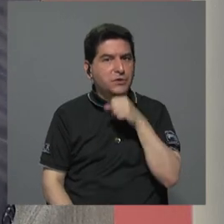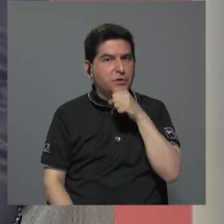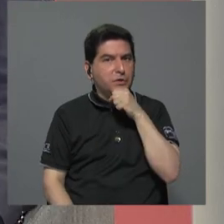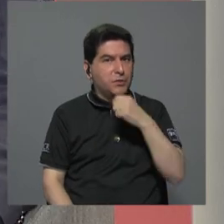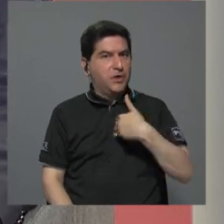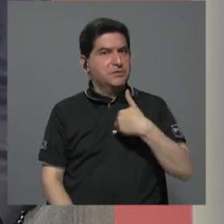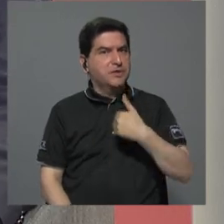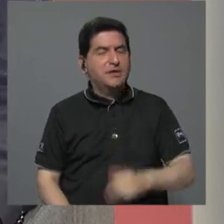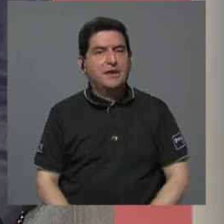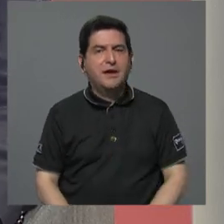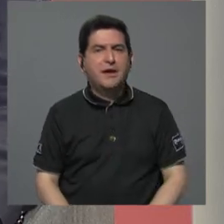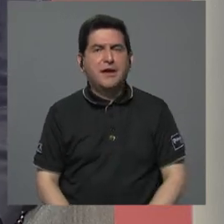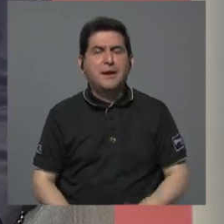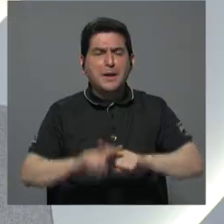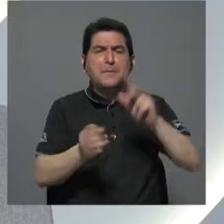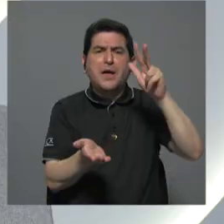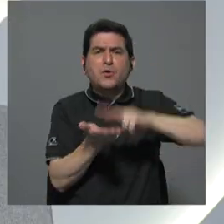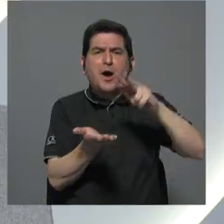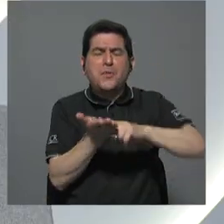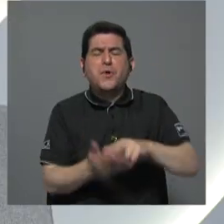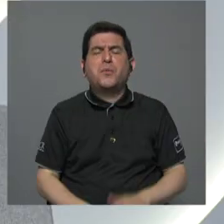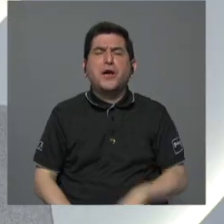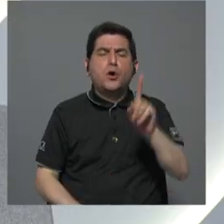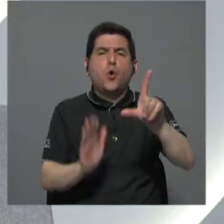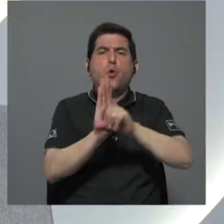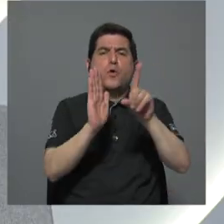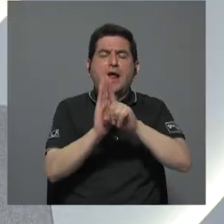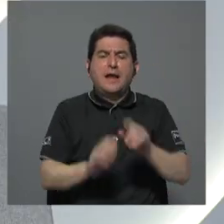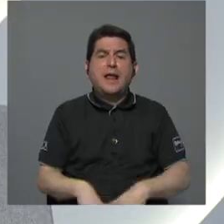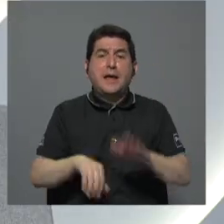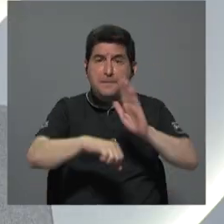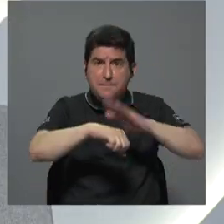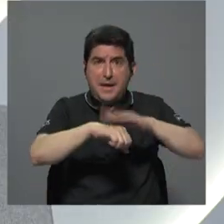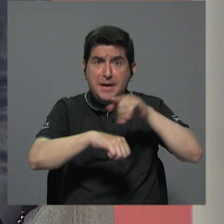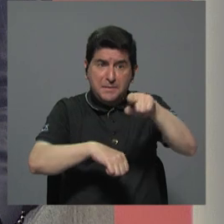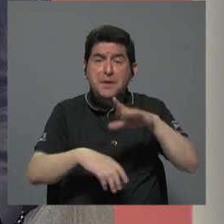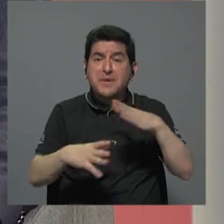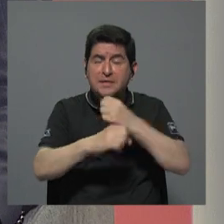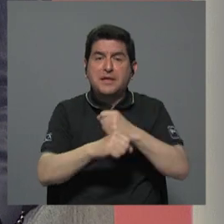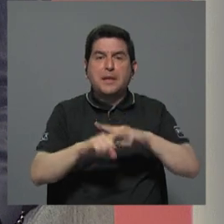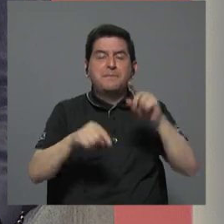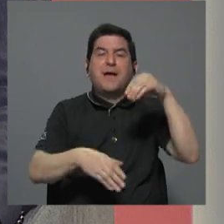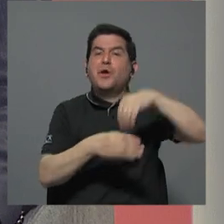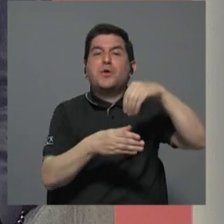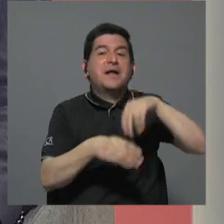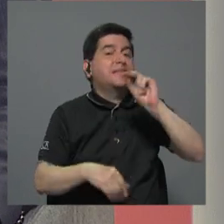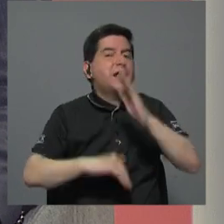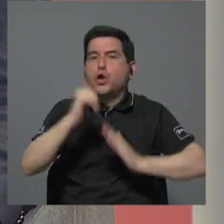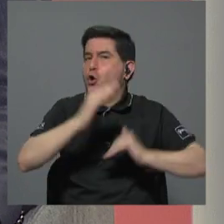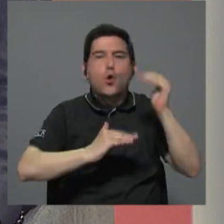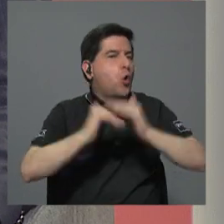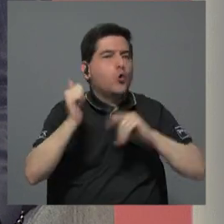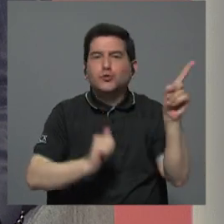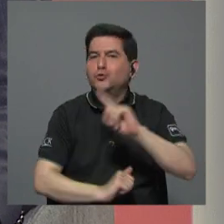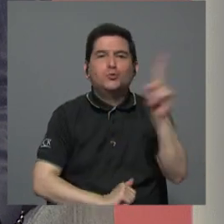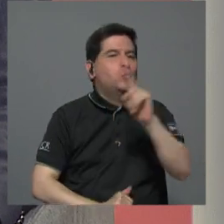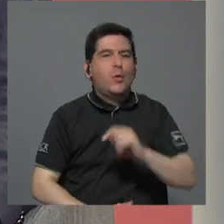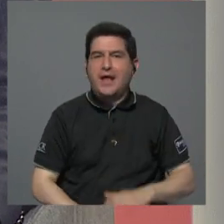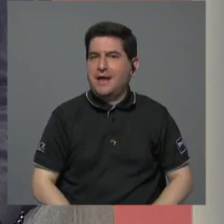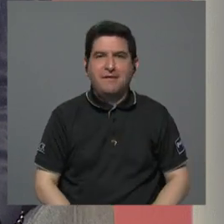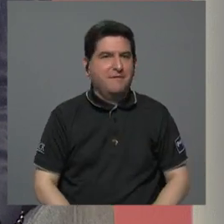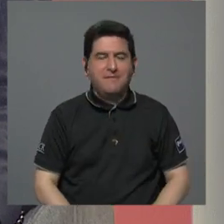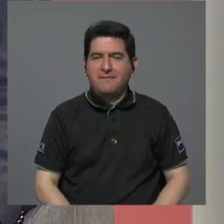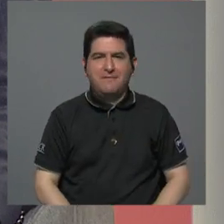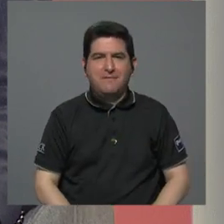ahí es donde la concesión acaban de aprobar una ley de Jupema para permitir la concesión pero es para invertir no para construir no es que van a un tema